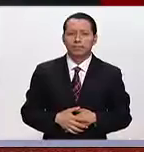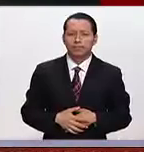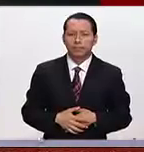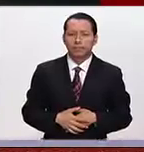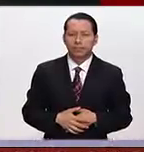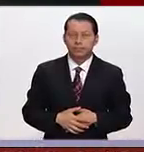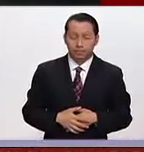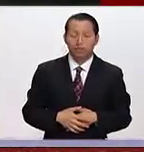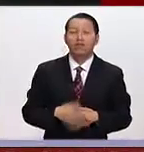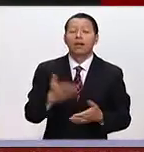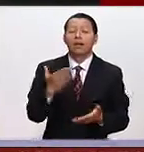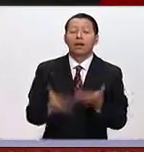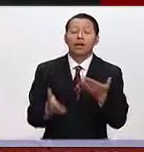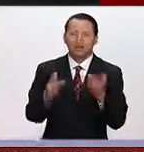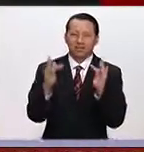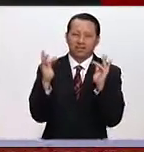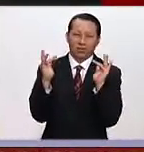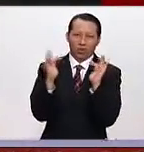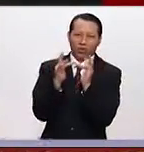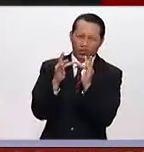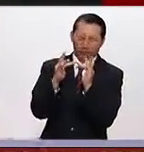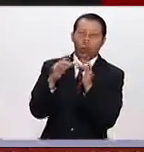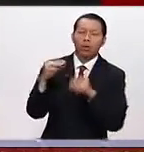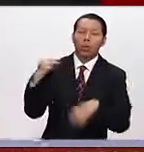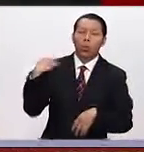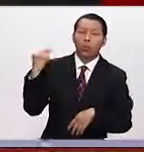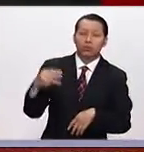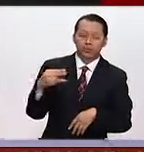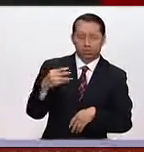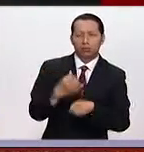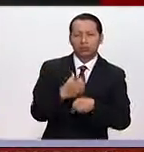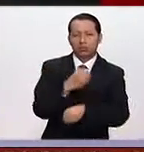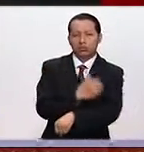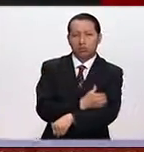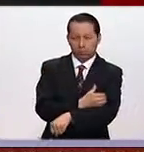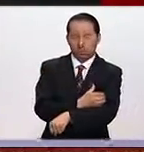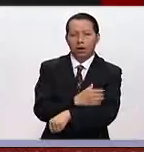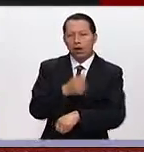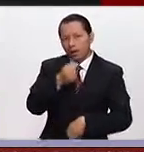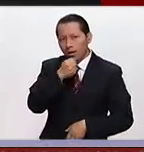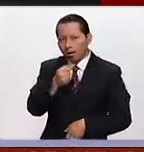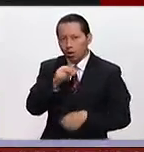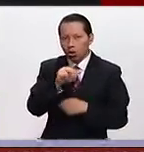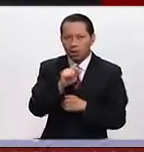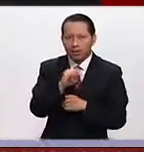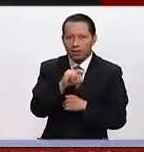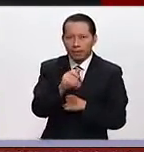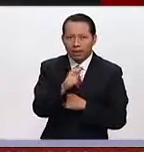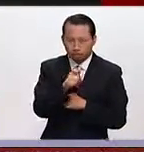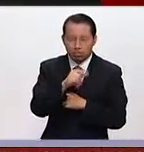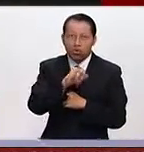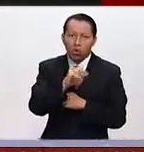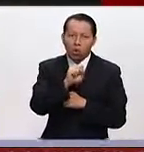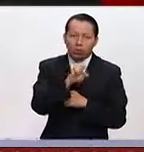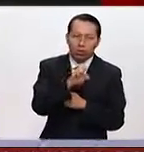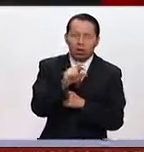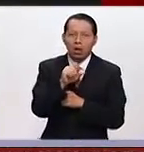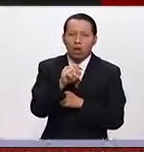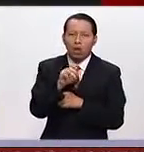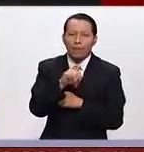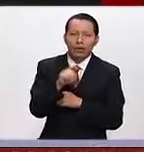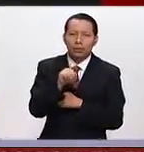Y nos vamos a enlazar hasta Washington con nuestro compañero periodista, corresponsal de Notimex, José López Zamorano.